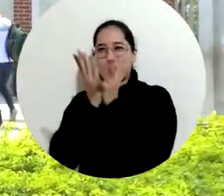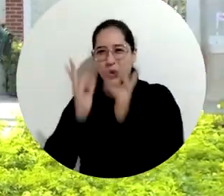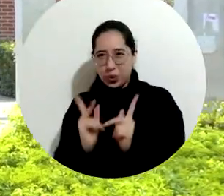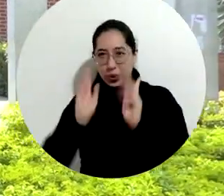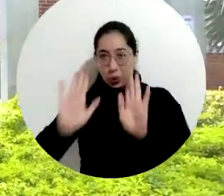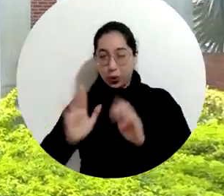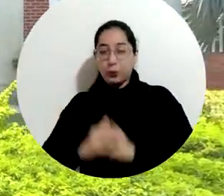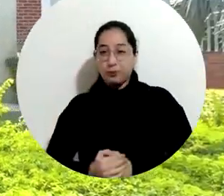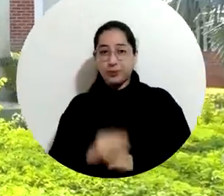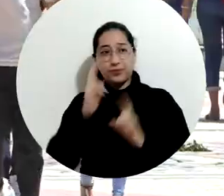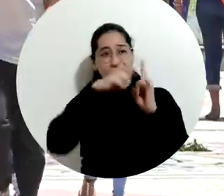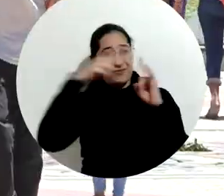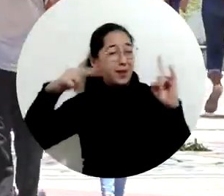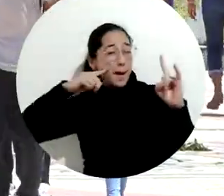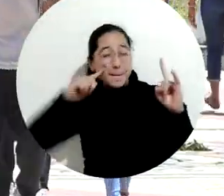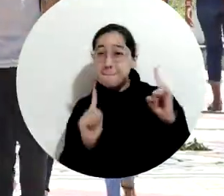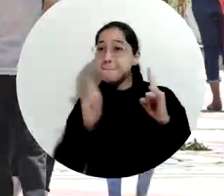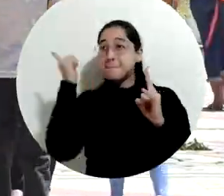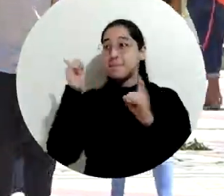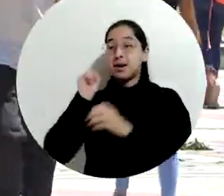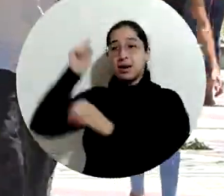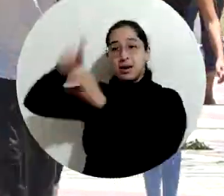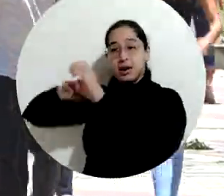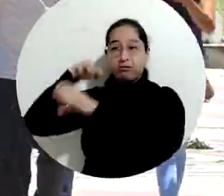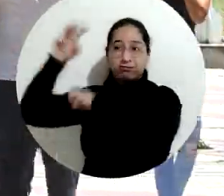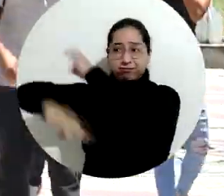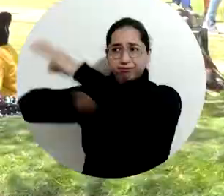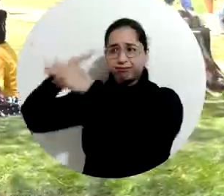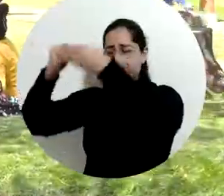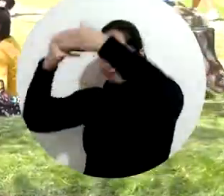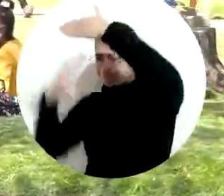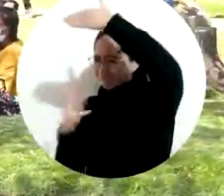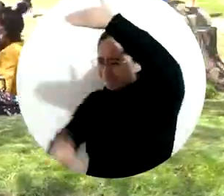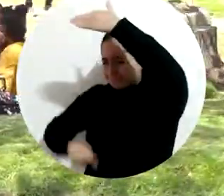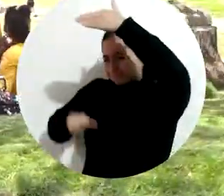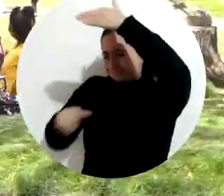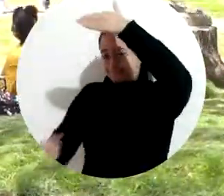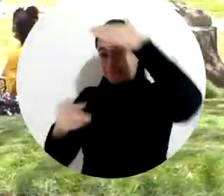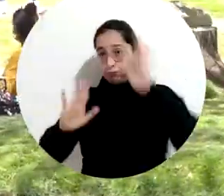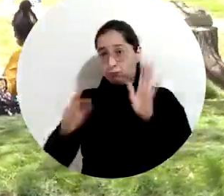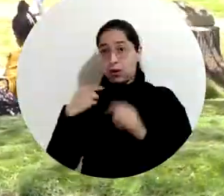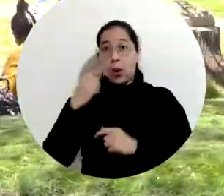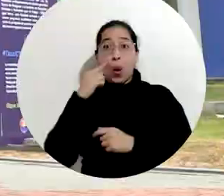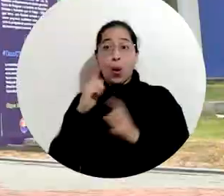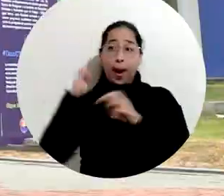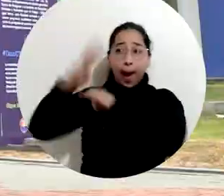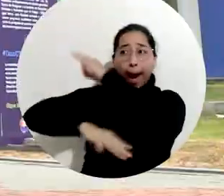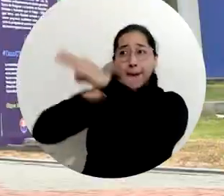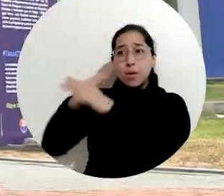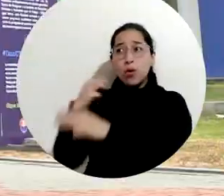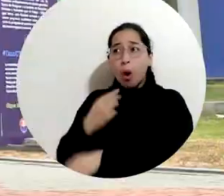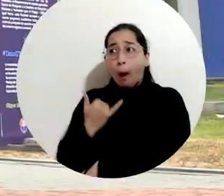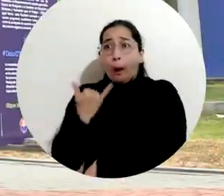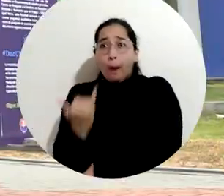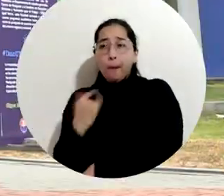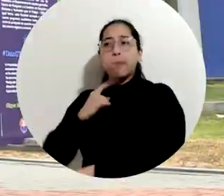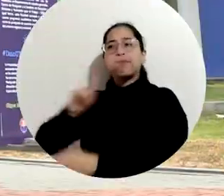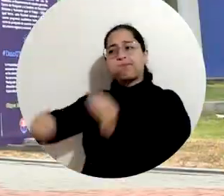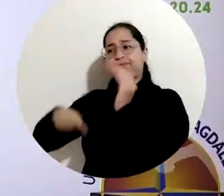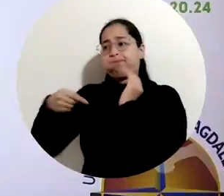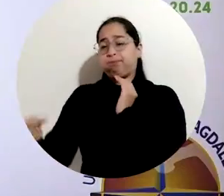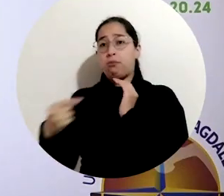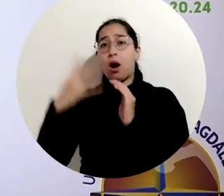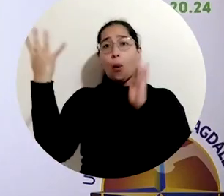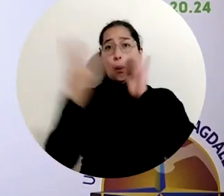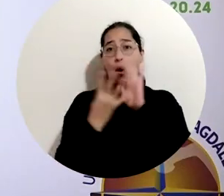historia, Unimagdalena se ubica por primera vez en el top mundial, que solo lo compone el 5% de todas las universidades del